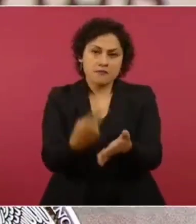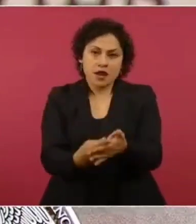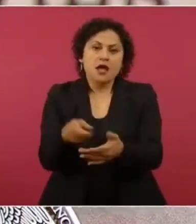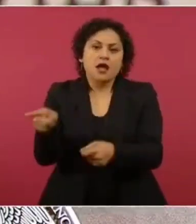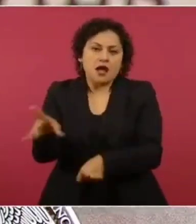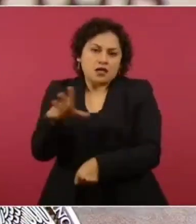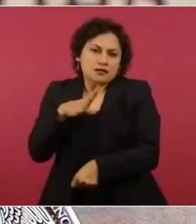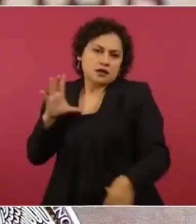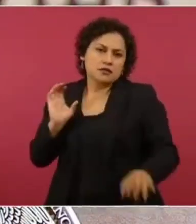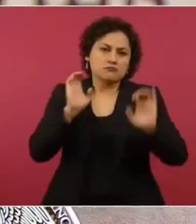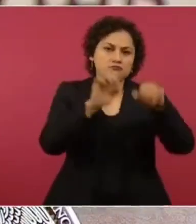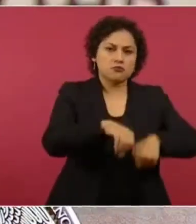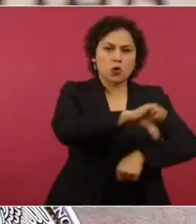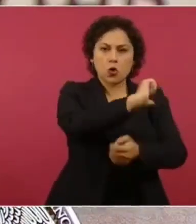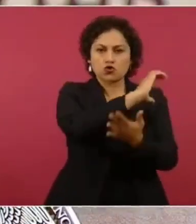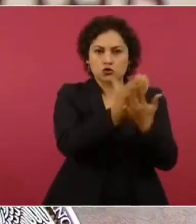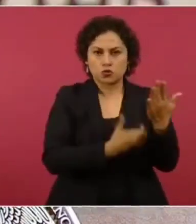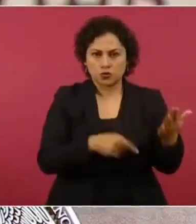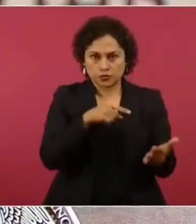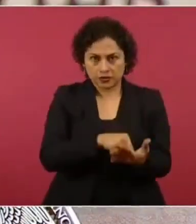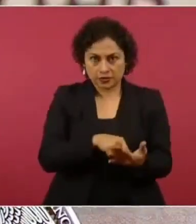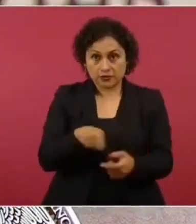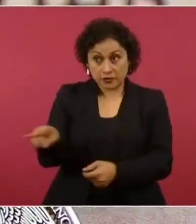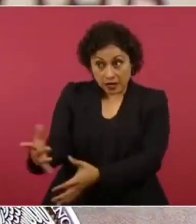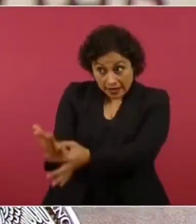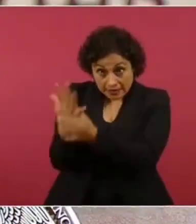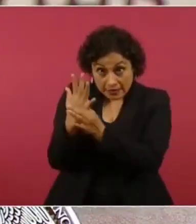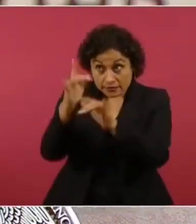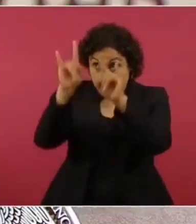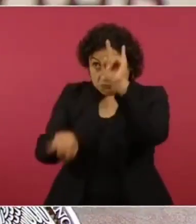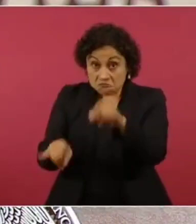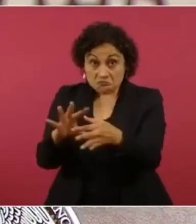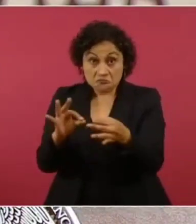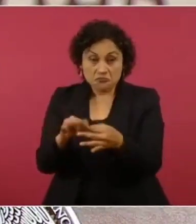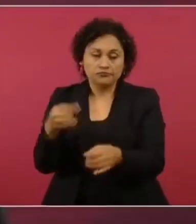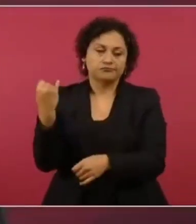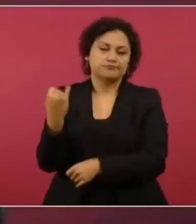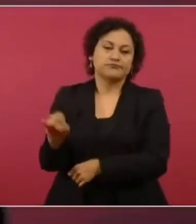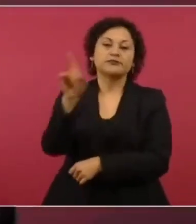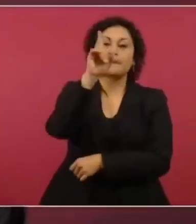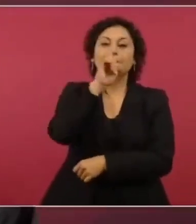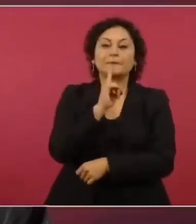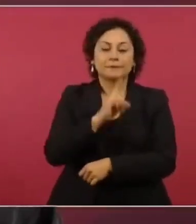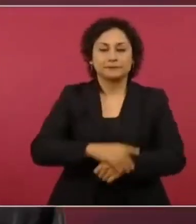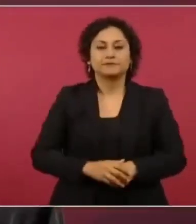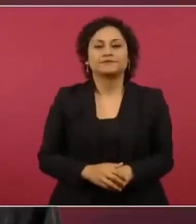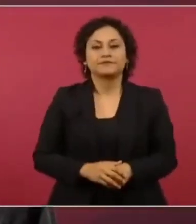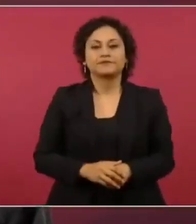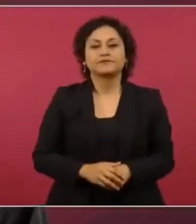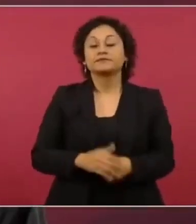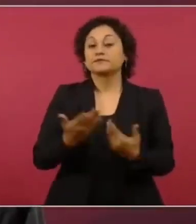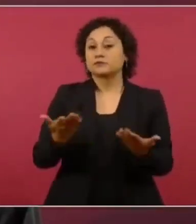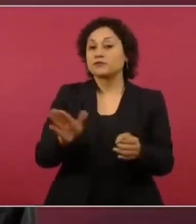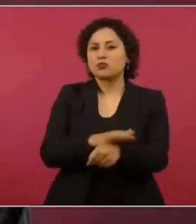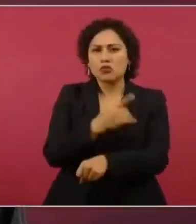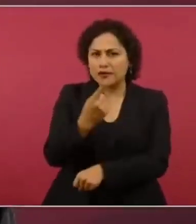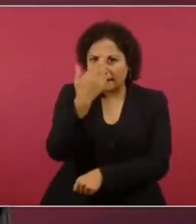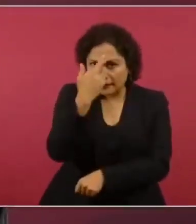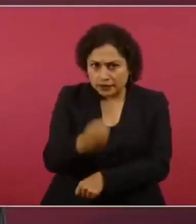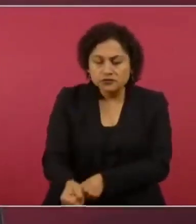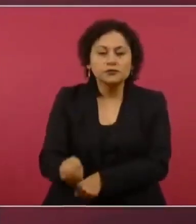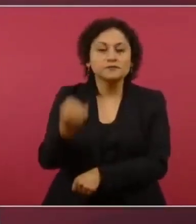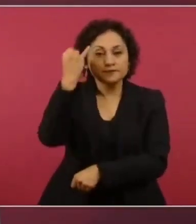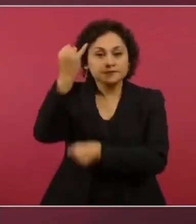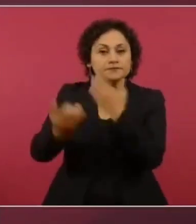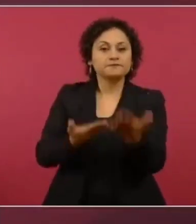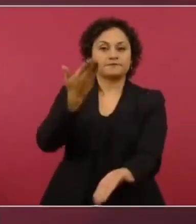publican a ocho columnas es falso. La reforma enviada por el Ejecutivo Federal el dieciocho